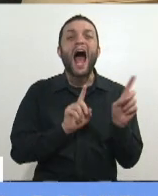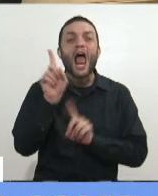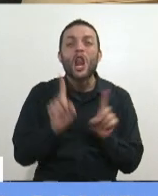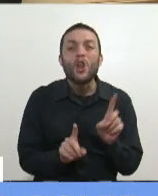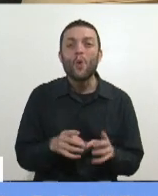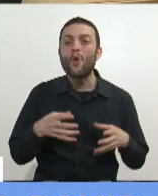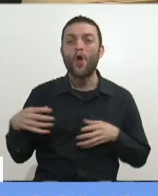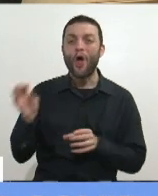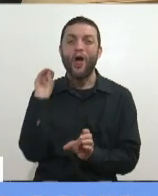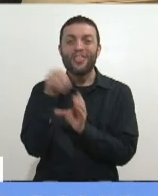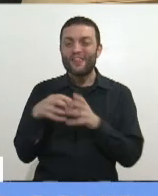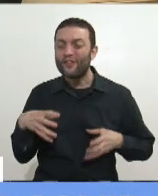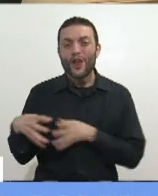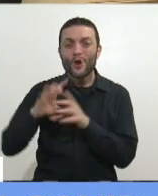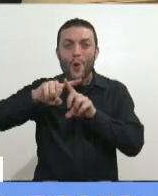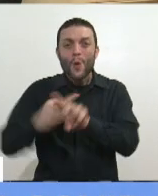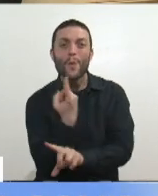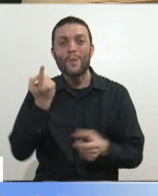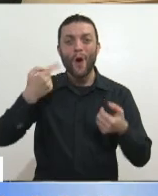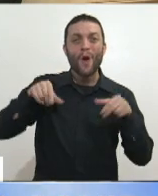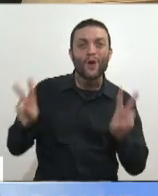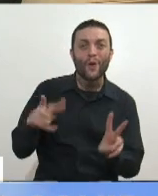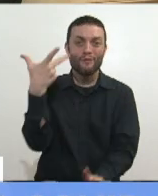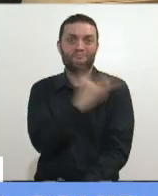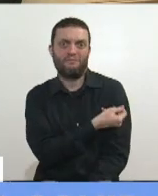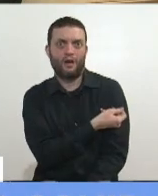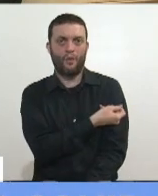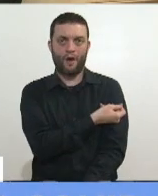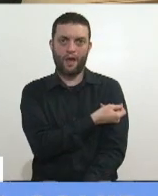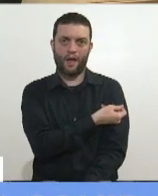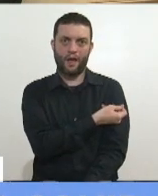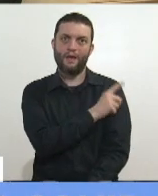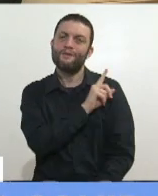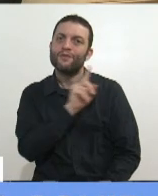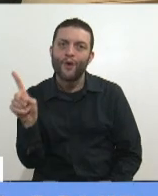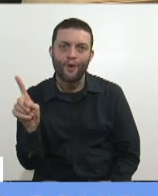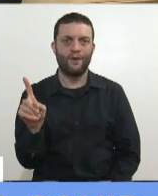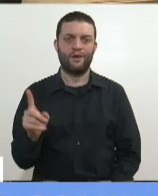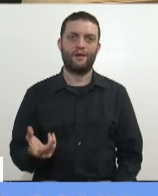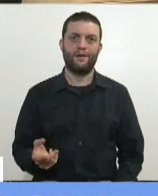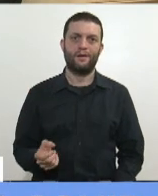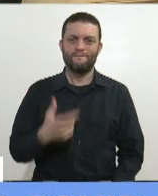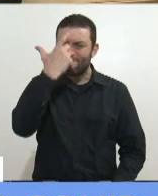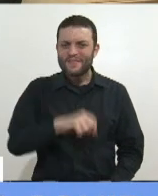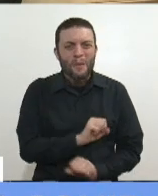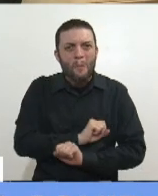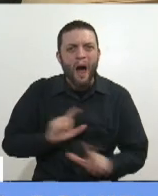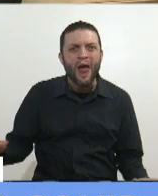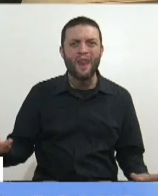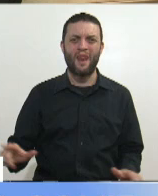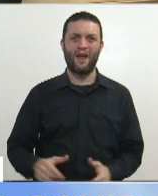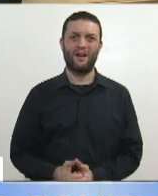hay personas que merecen esta vacunación. No están entre los 73